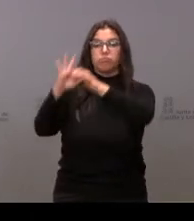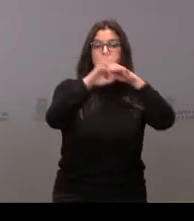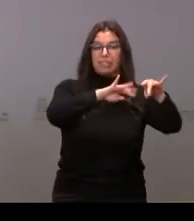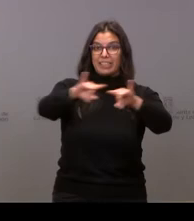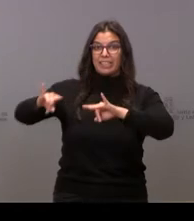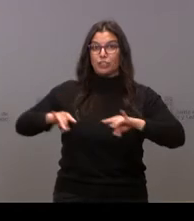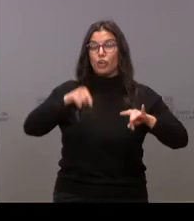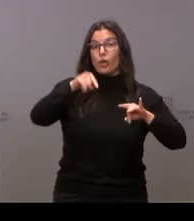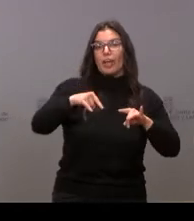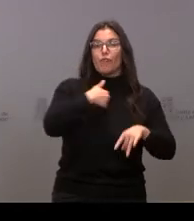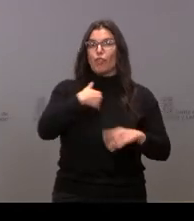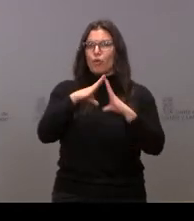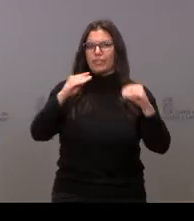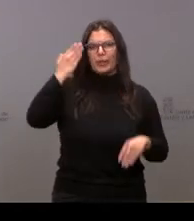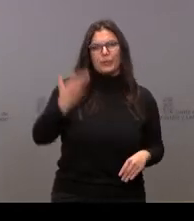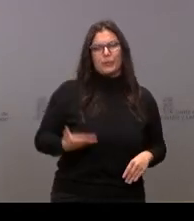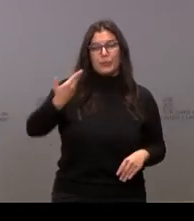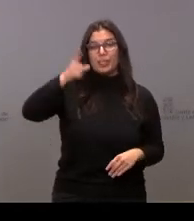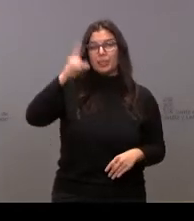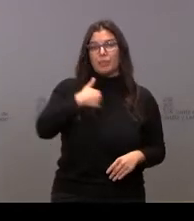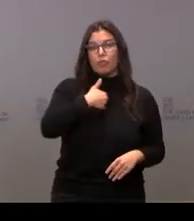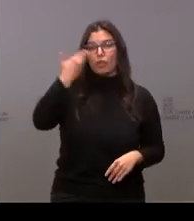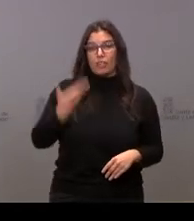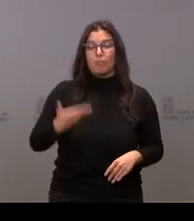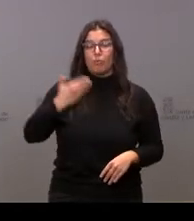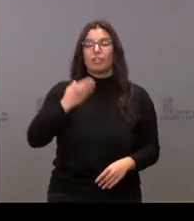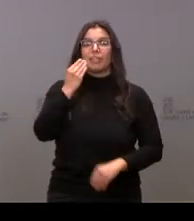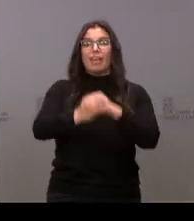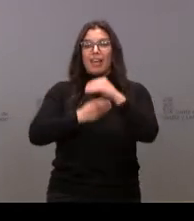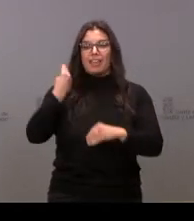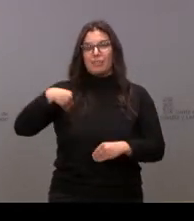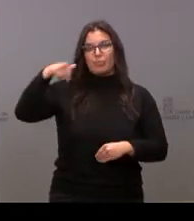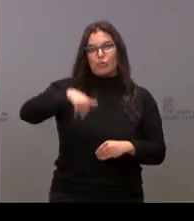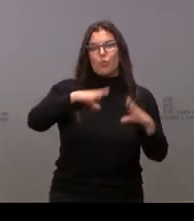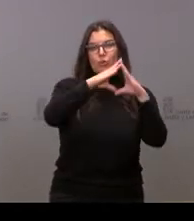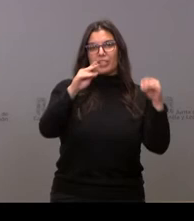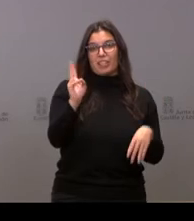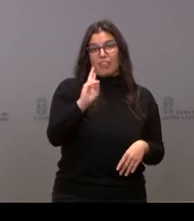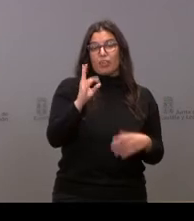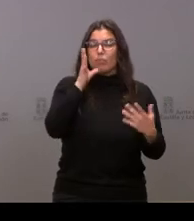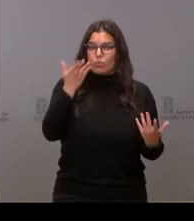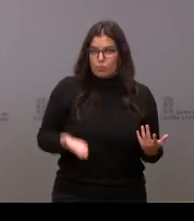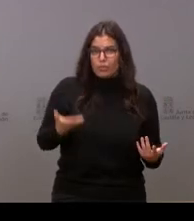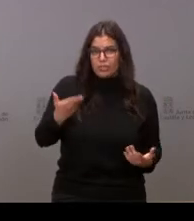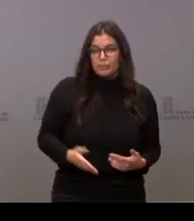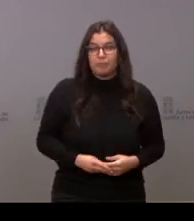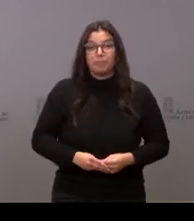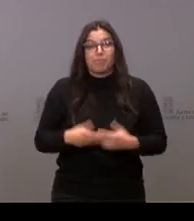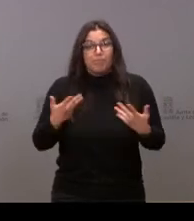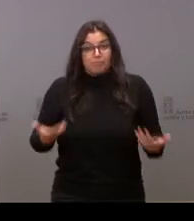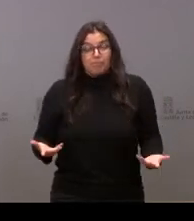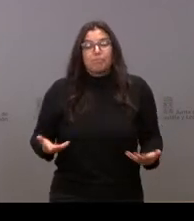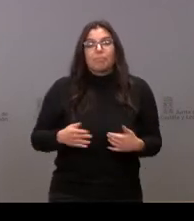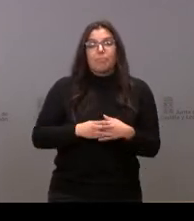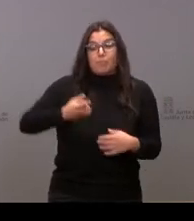tiene que desarrollar la universidad y la labor que desarrolla también la Universidad de Valladolid es muy importante. Por eso, y